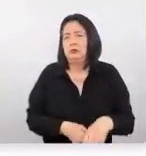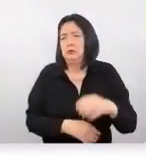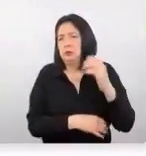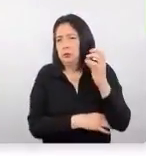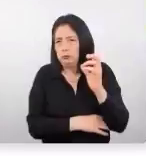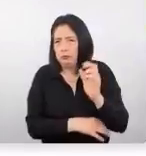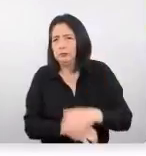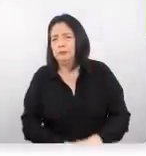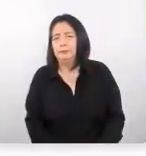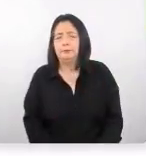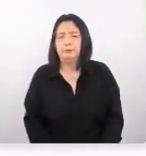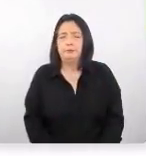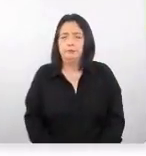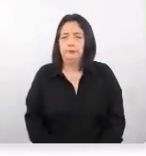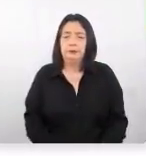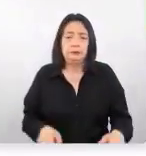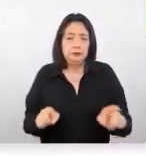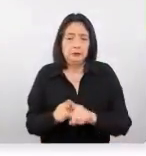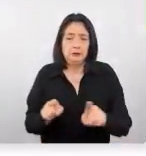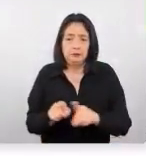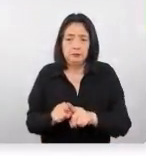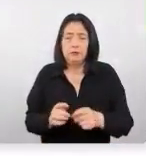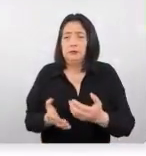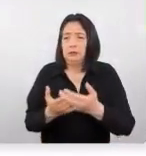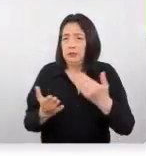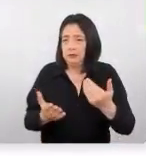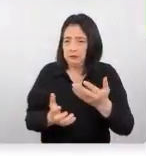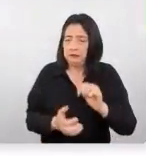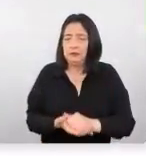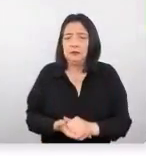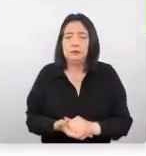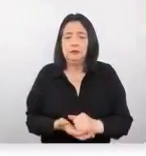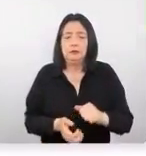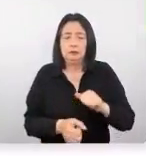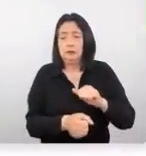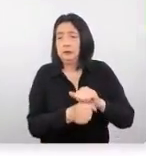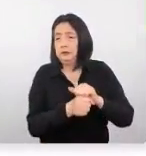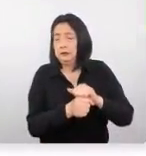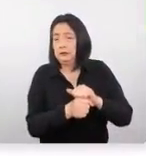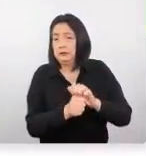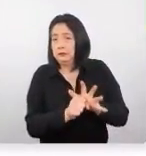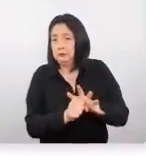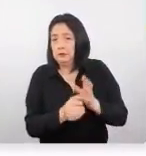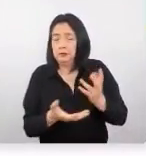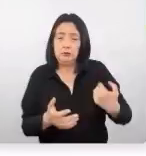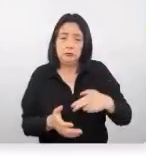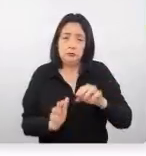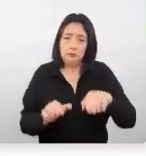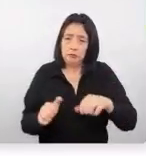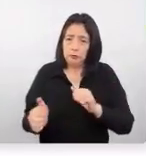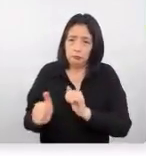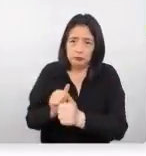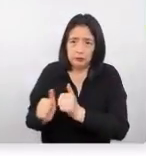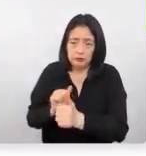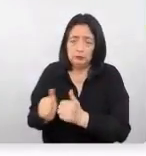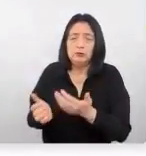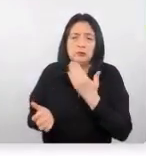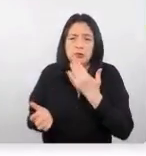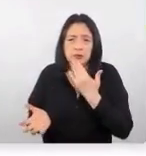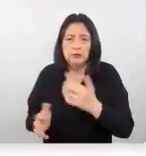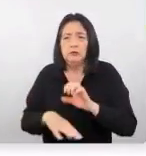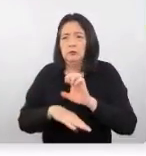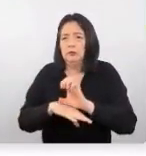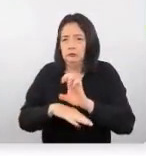Colombia y también antes de la pandemia justamente estábamos compitiendo más con